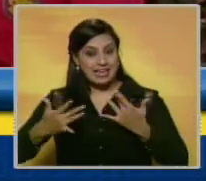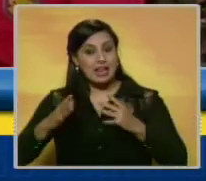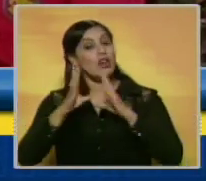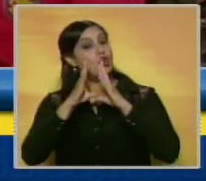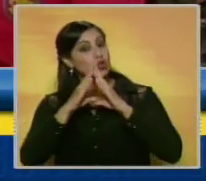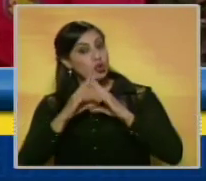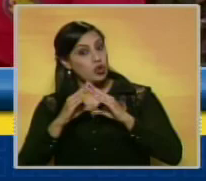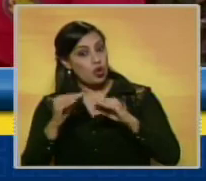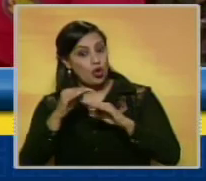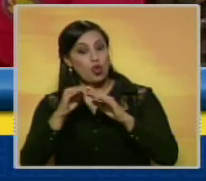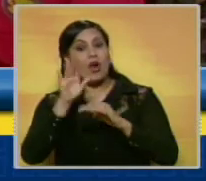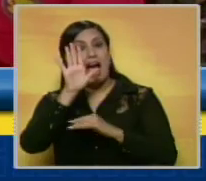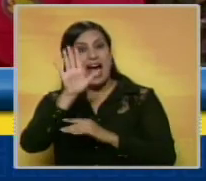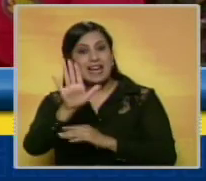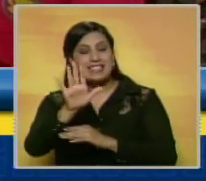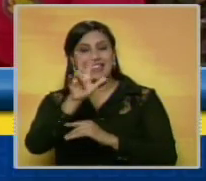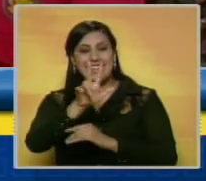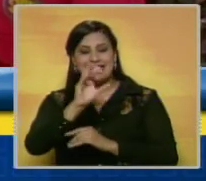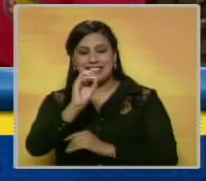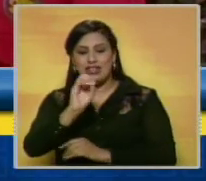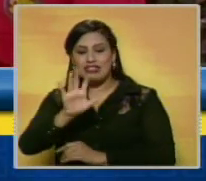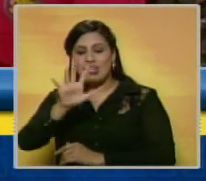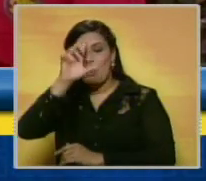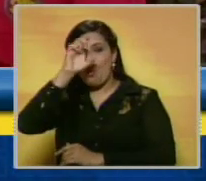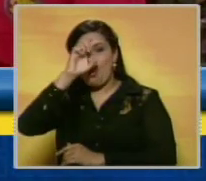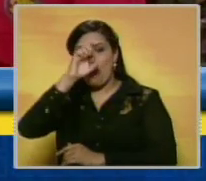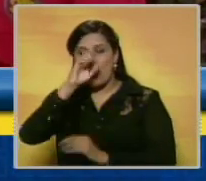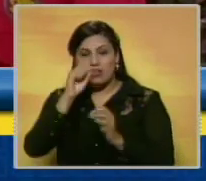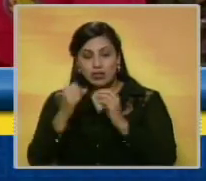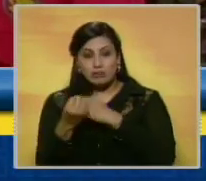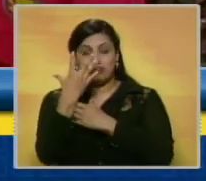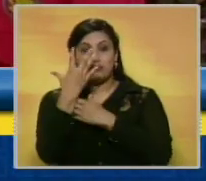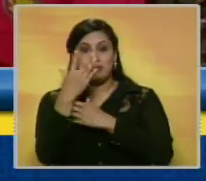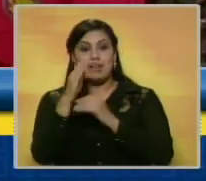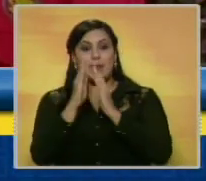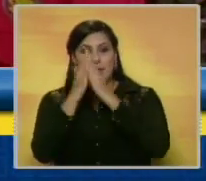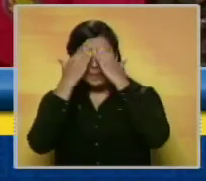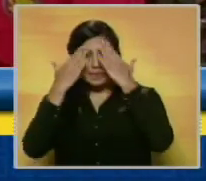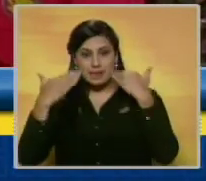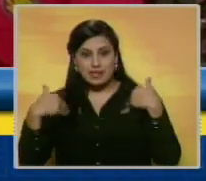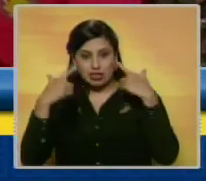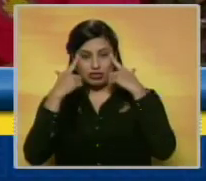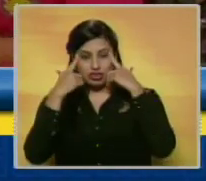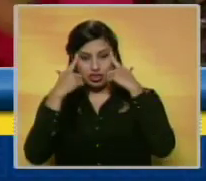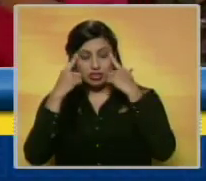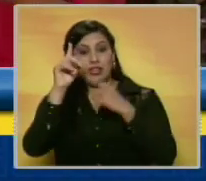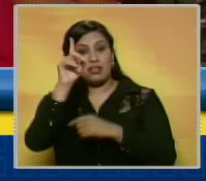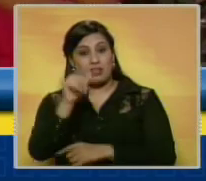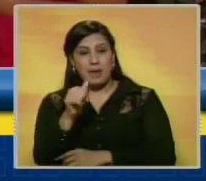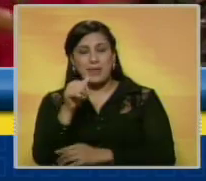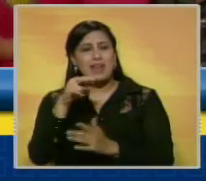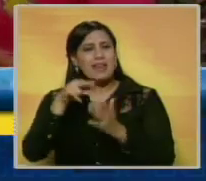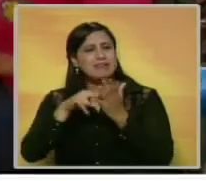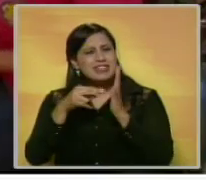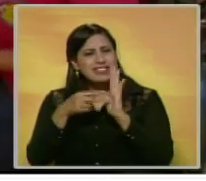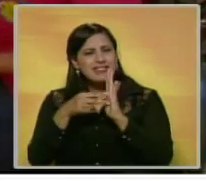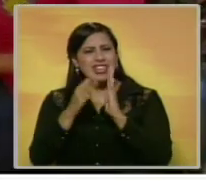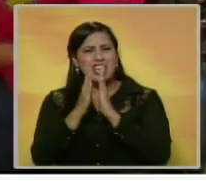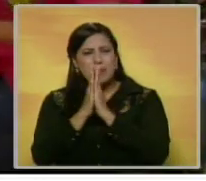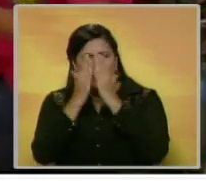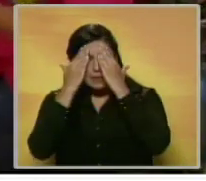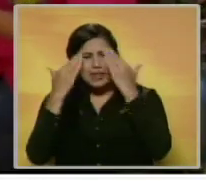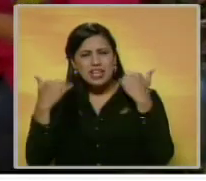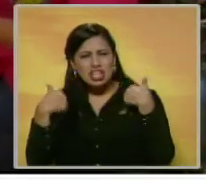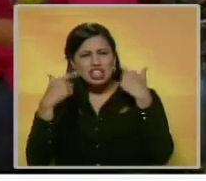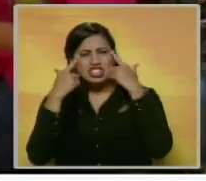Sobre todo en este marco de los 305 años de la aparición de Nuestra Señora de Chiquinquirá. ¿Cuál es la particularidad de nuestra chinita?